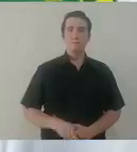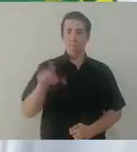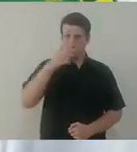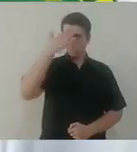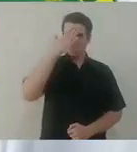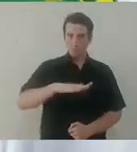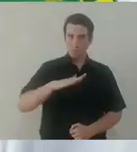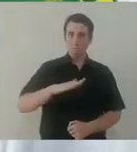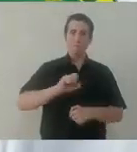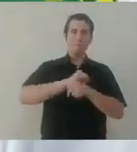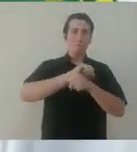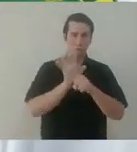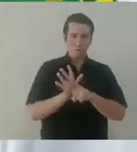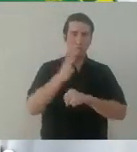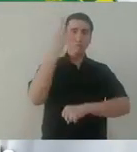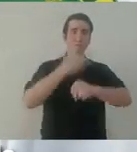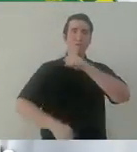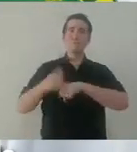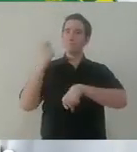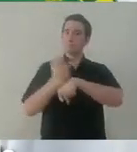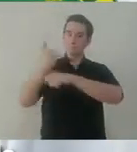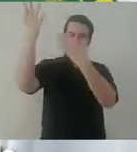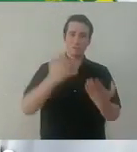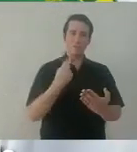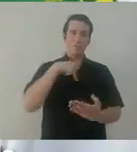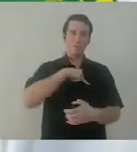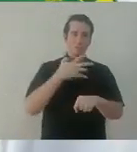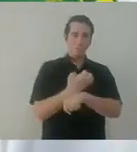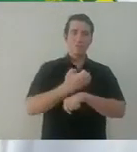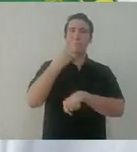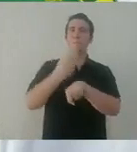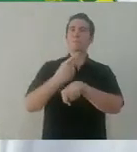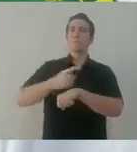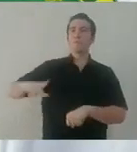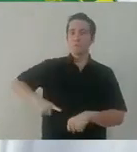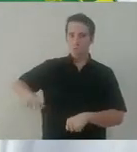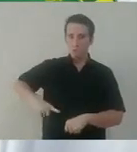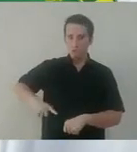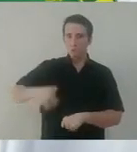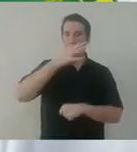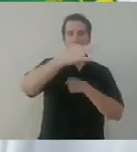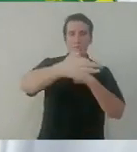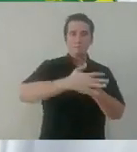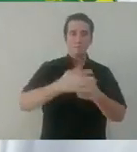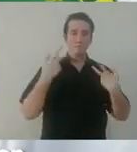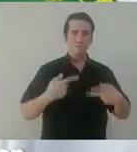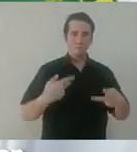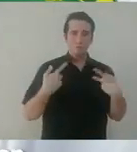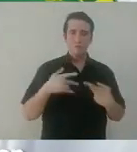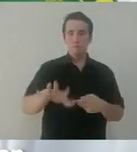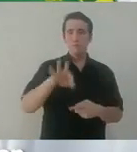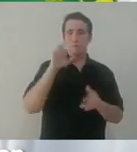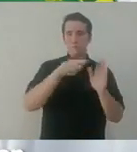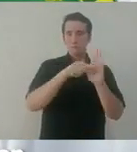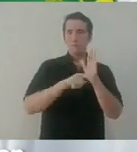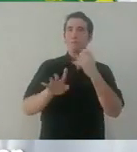Desde que tuvimos indicios de que el coronavirus tarde o temprano llegaría a nuestro estado, fuimos de los primeros gobiernos tanto en alertar a la población como en tomar